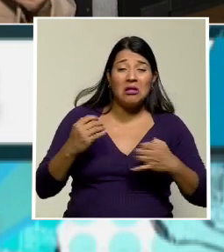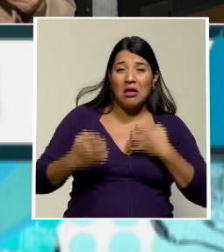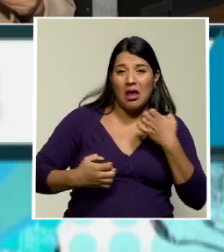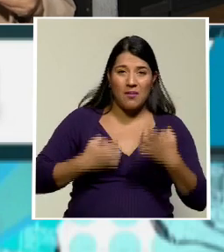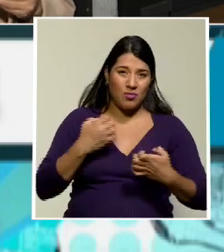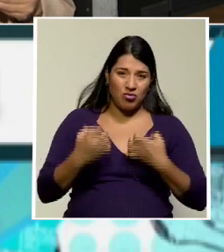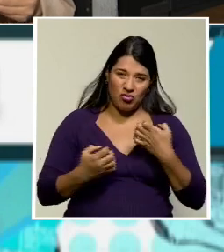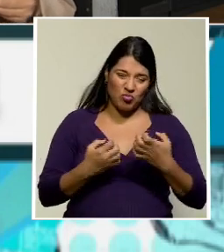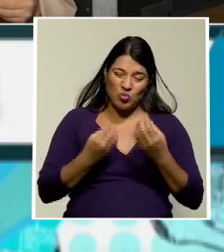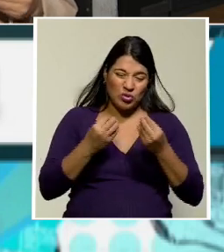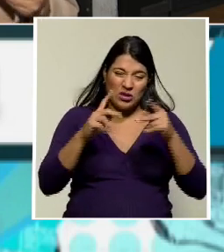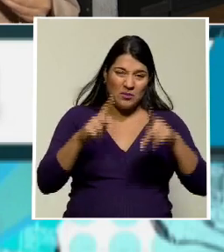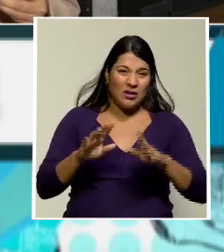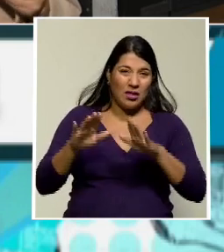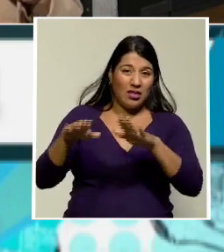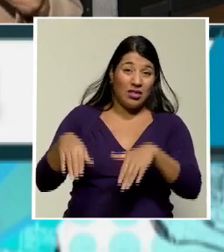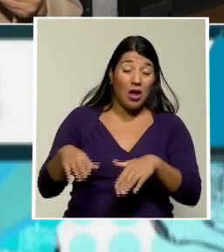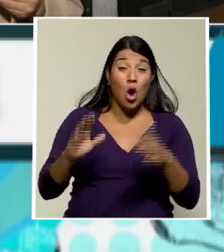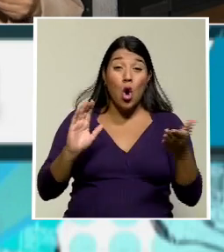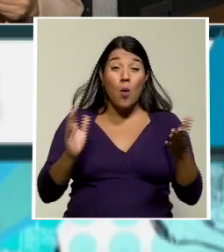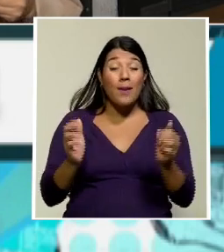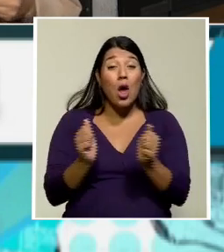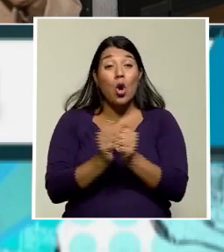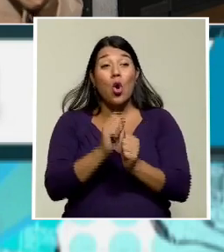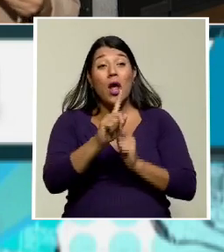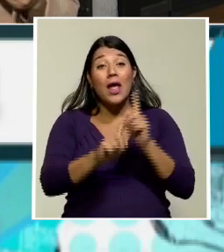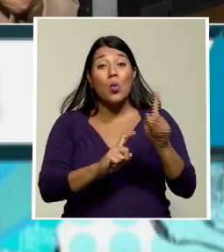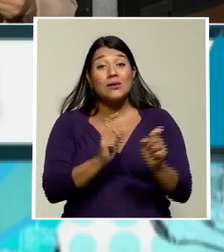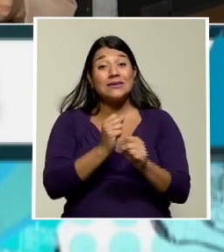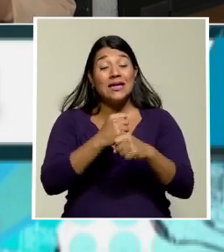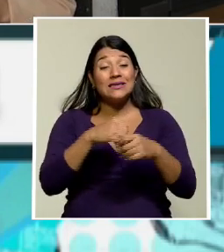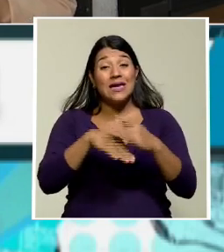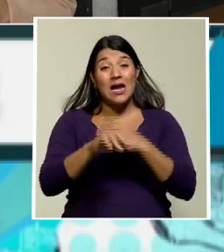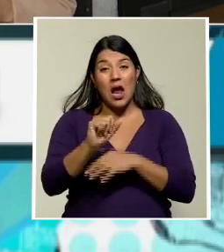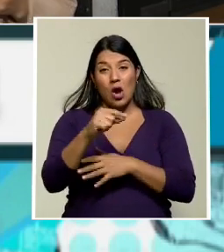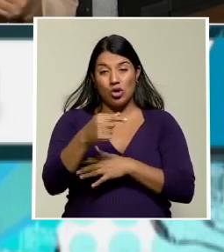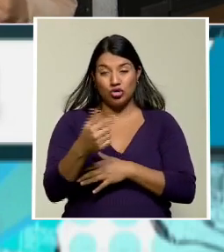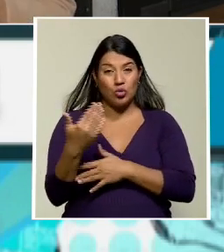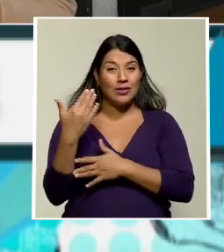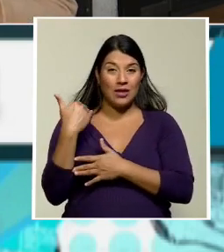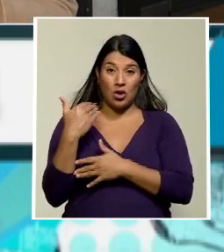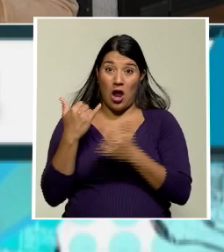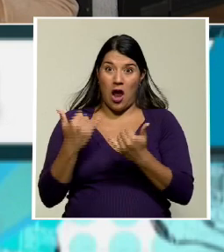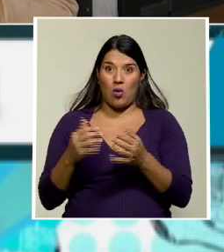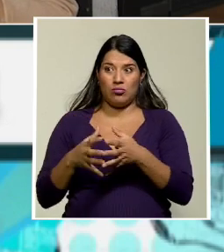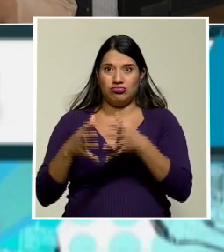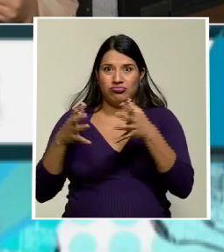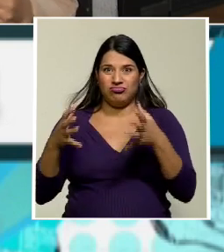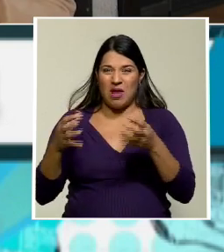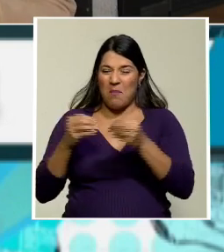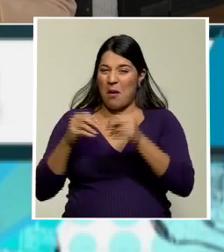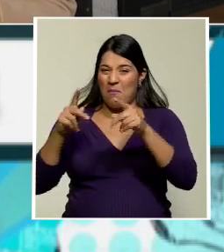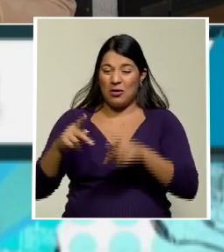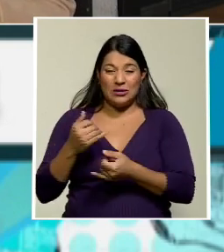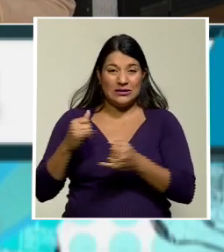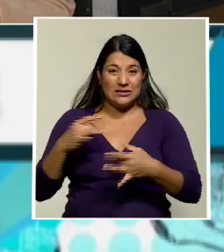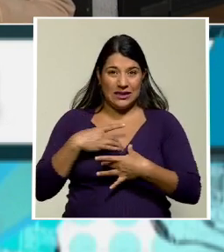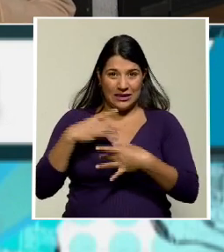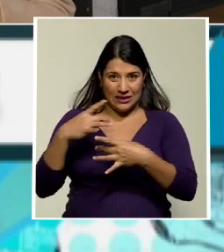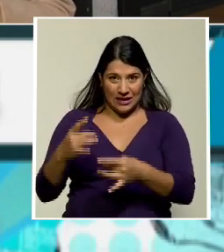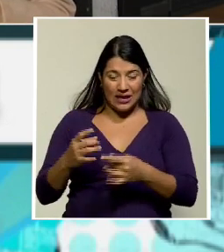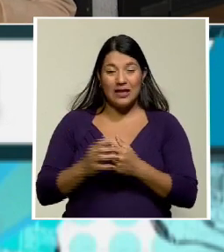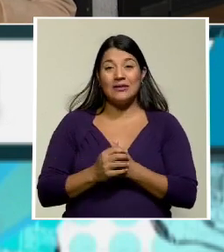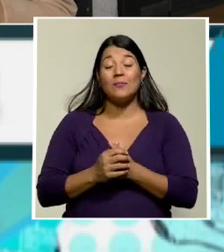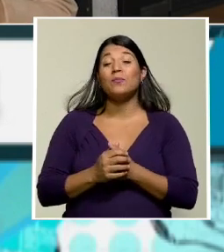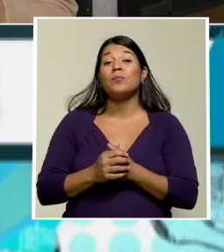encuesta que se realizó en agosto anterior. Nos mantendremos muy al tanto de las próximas encuestas del CIEP de la Universidad de Costa Rica